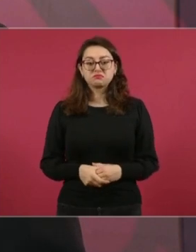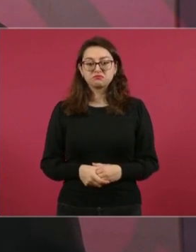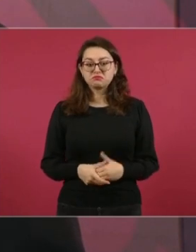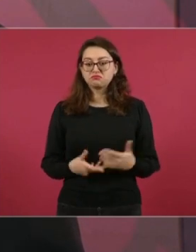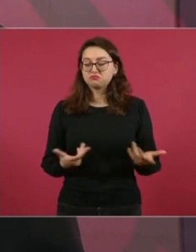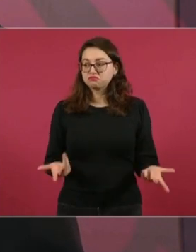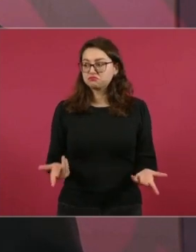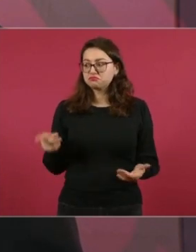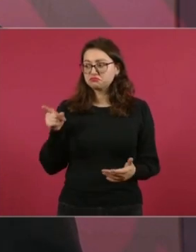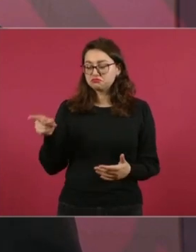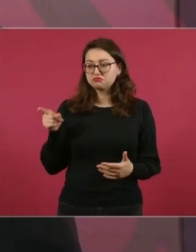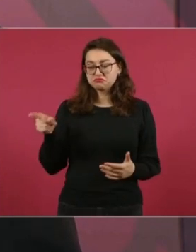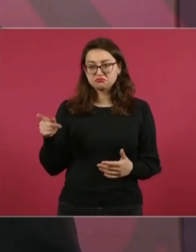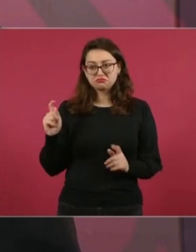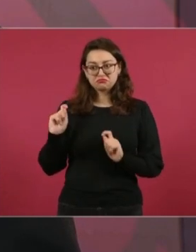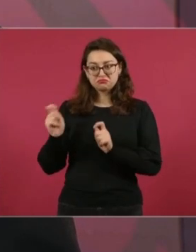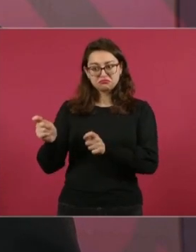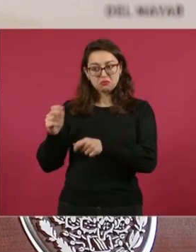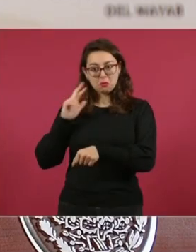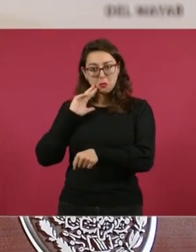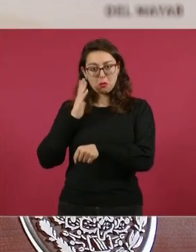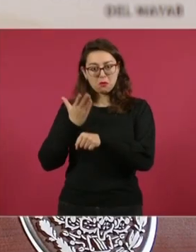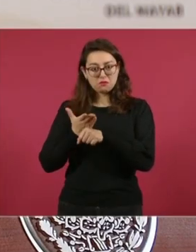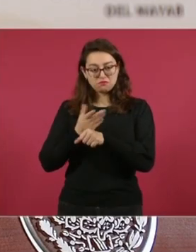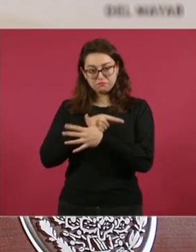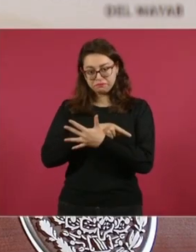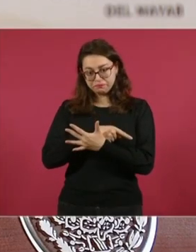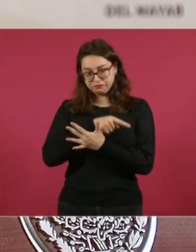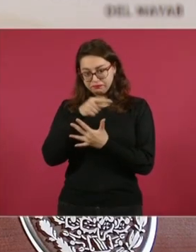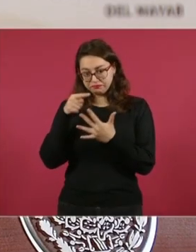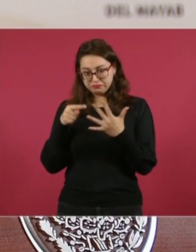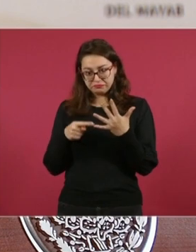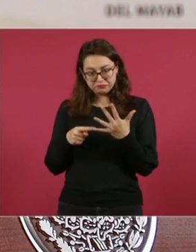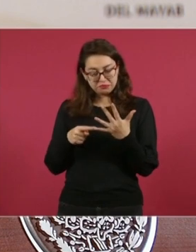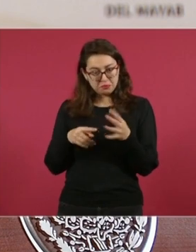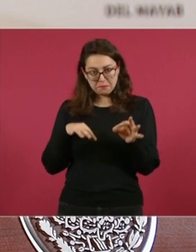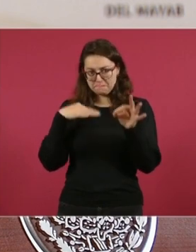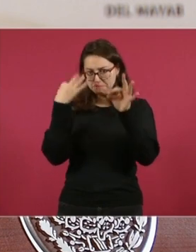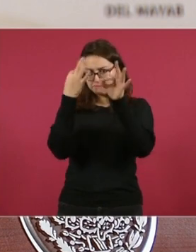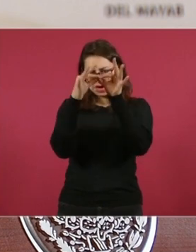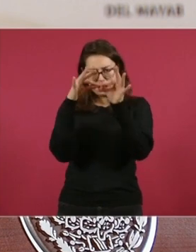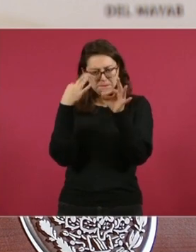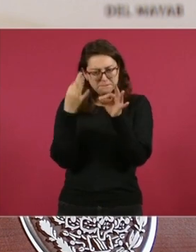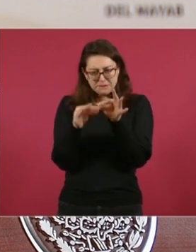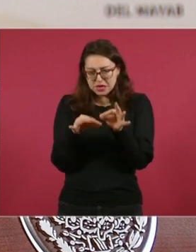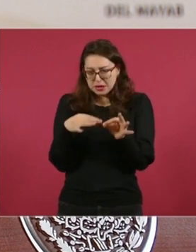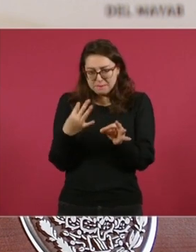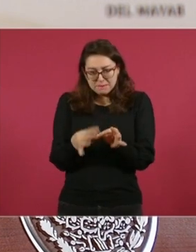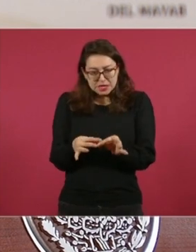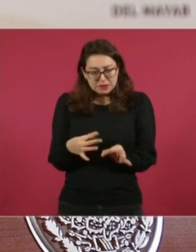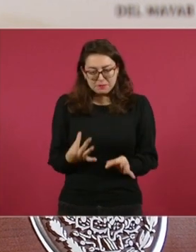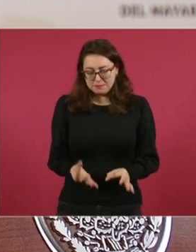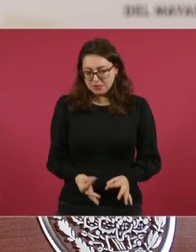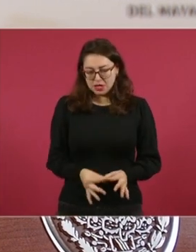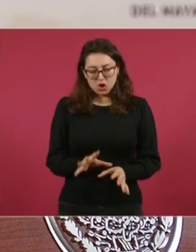misiones, pero de manera